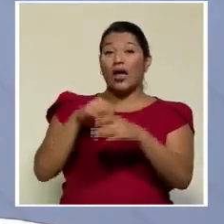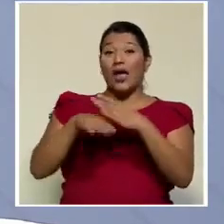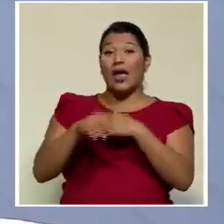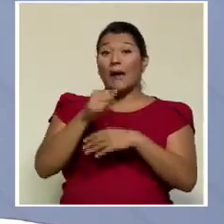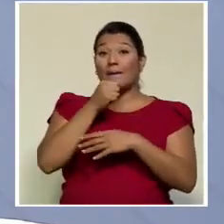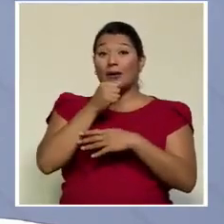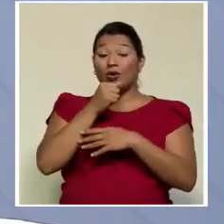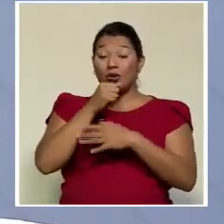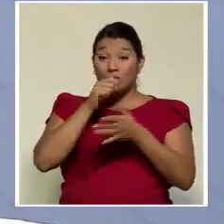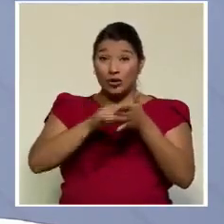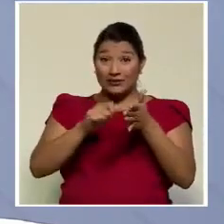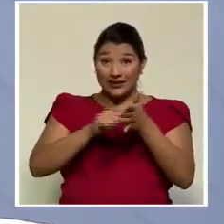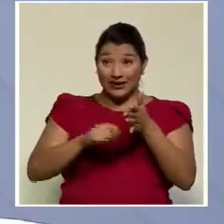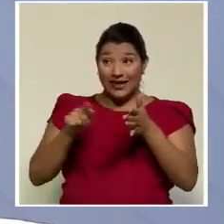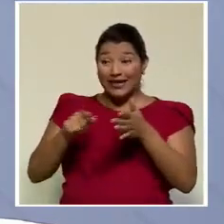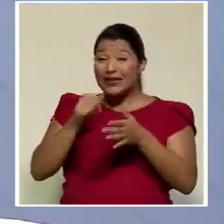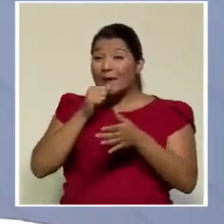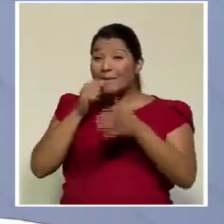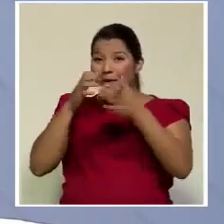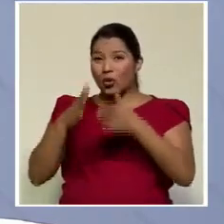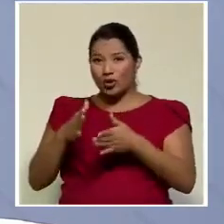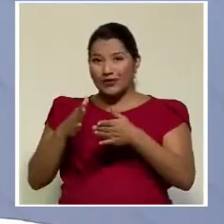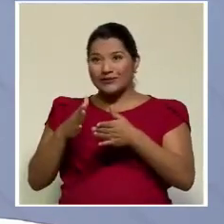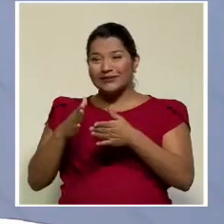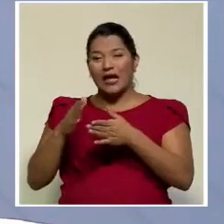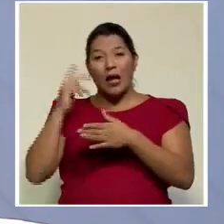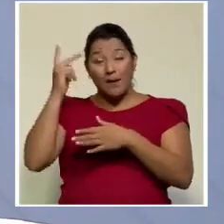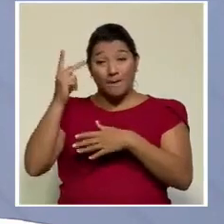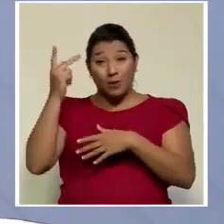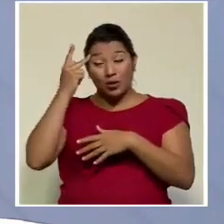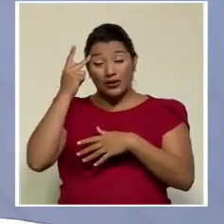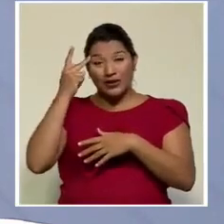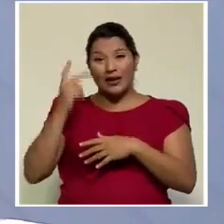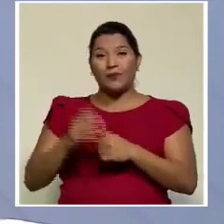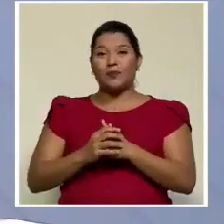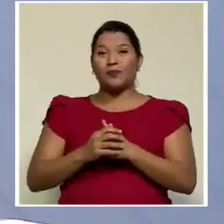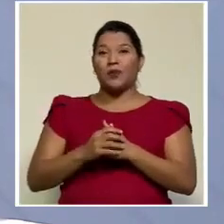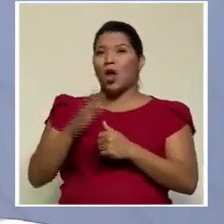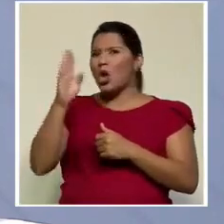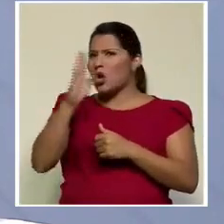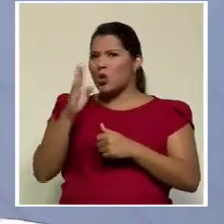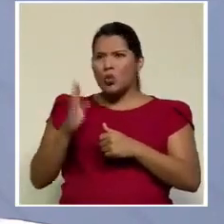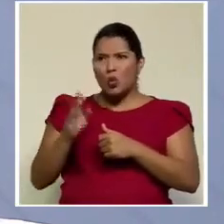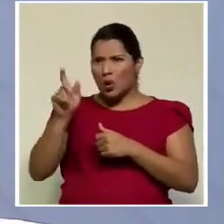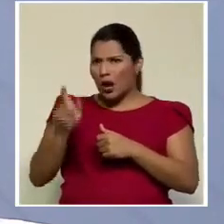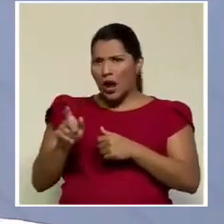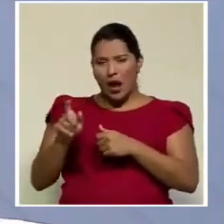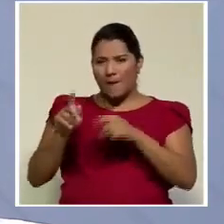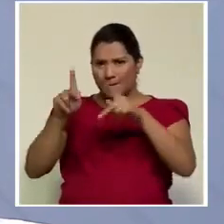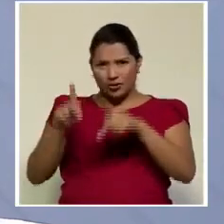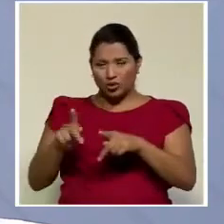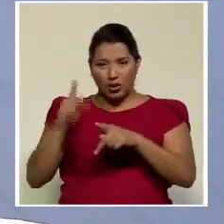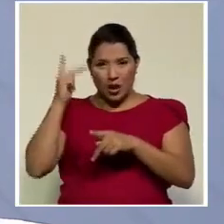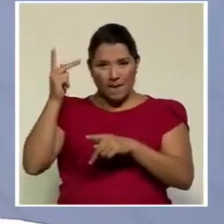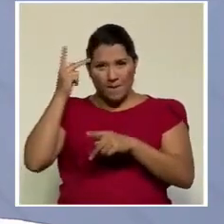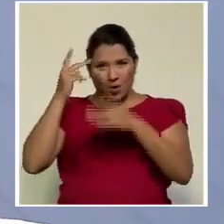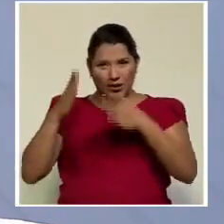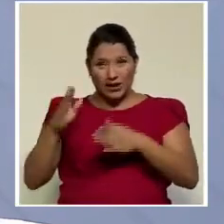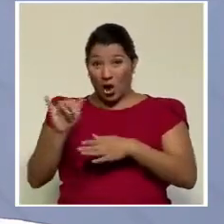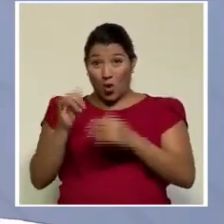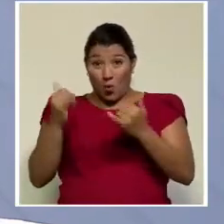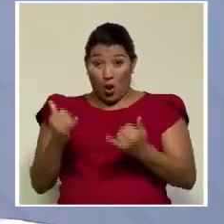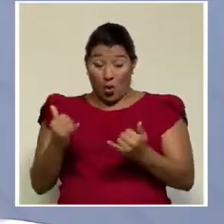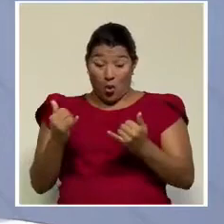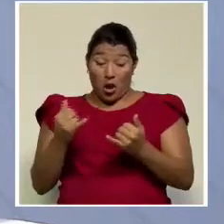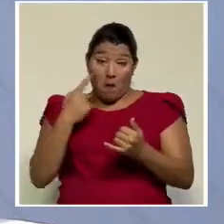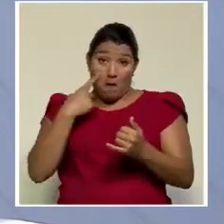periodismo escrito, una reportera de la sección política, nunca una figura política, como lo es ahora a raíz de